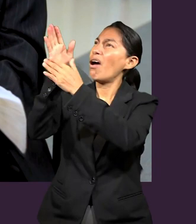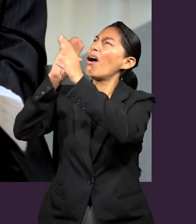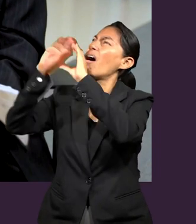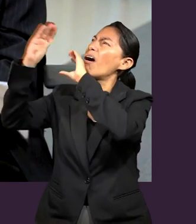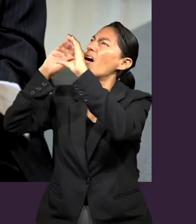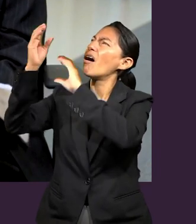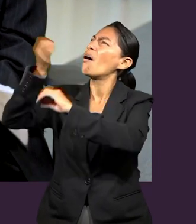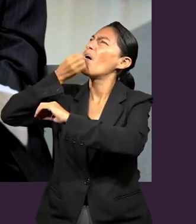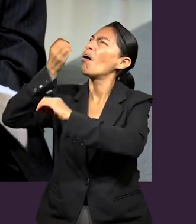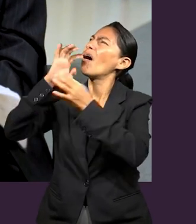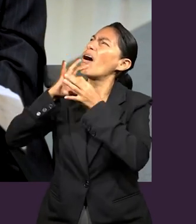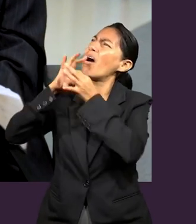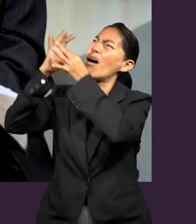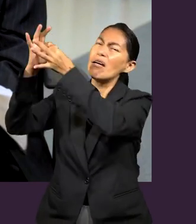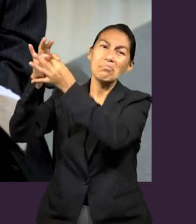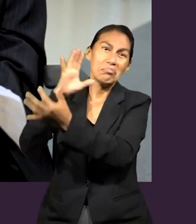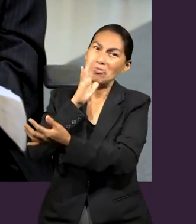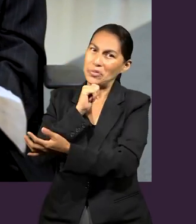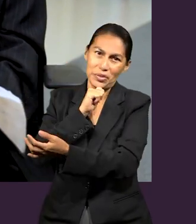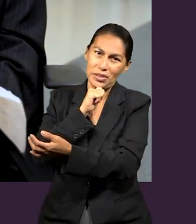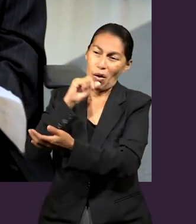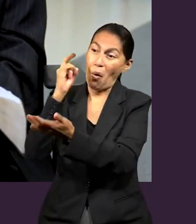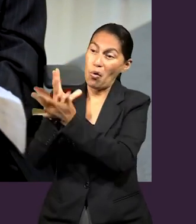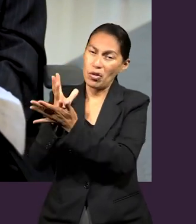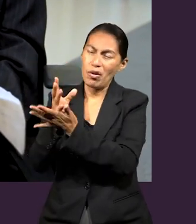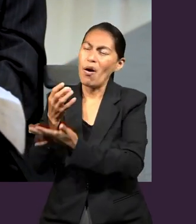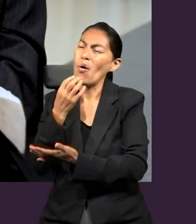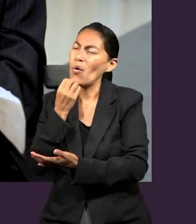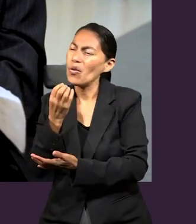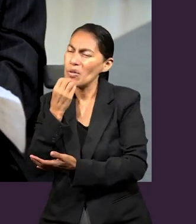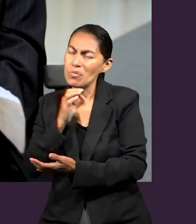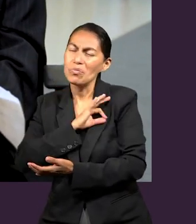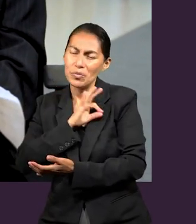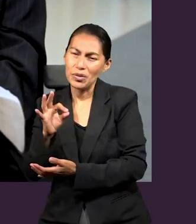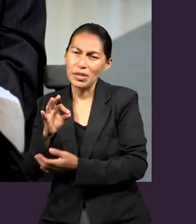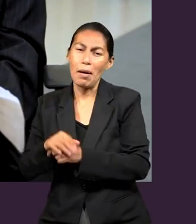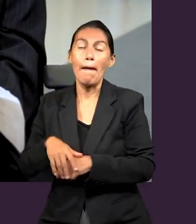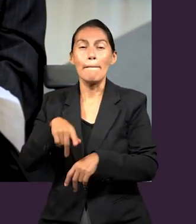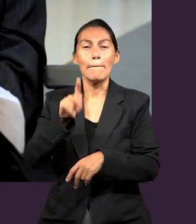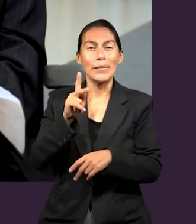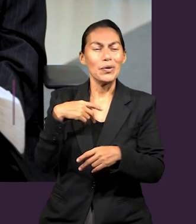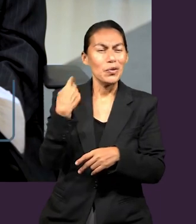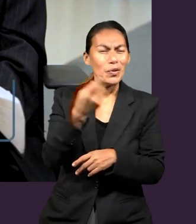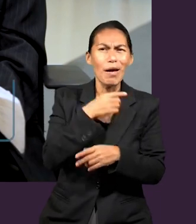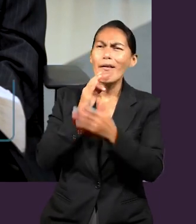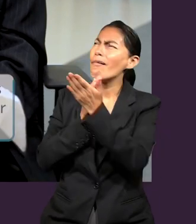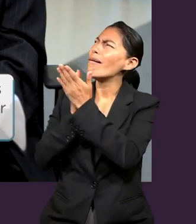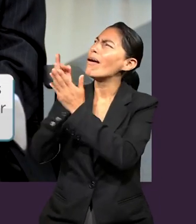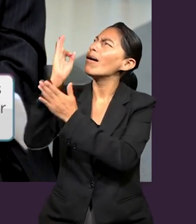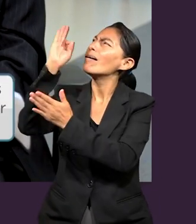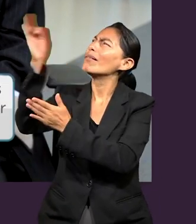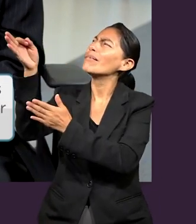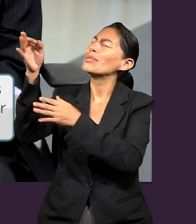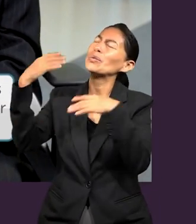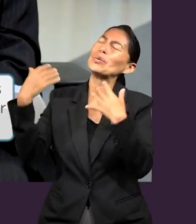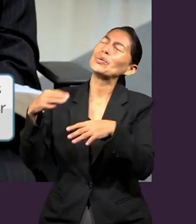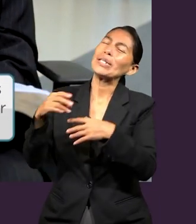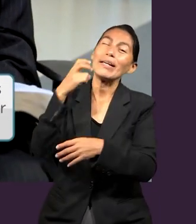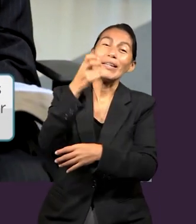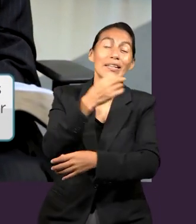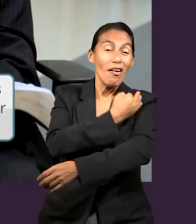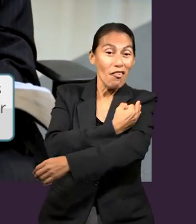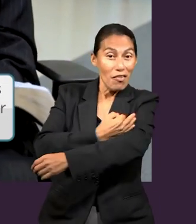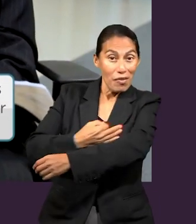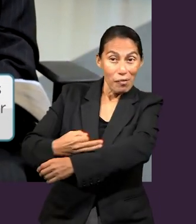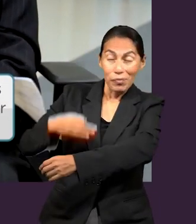solamente los judíos creían que eran ellos los únicos que podían estar en la presencia de Dios. Y luego usa la